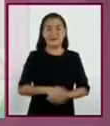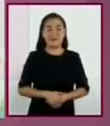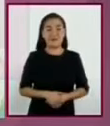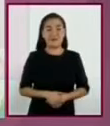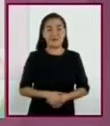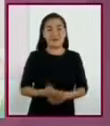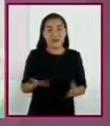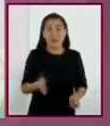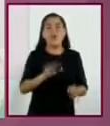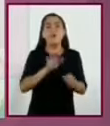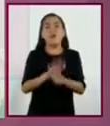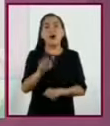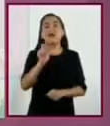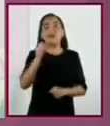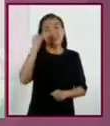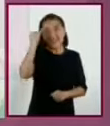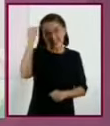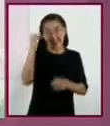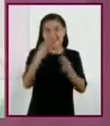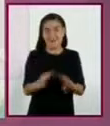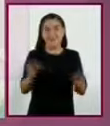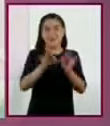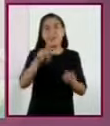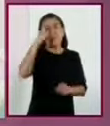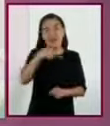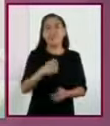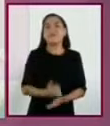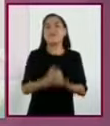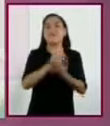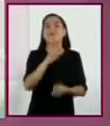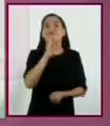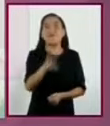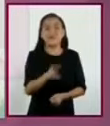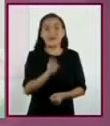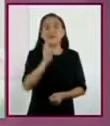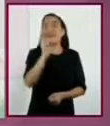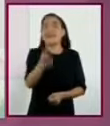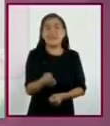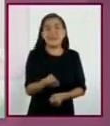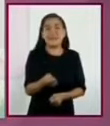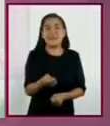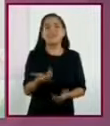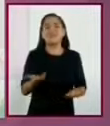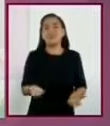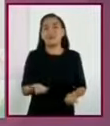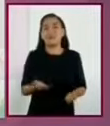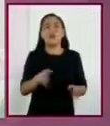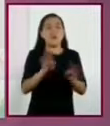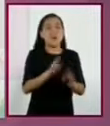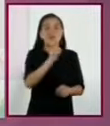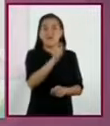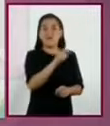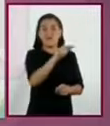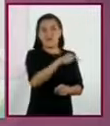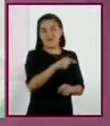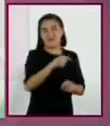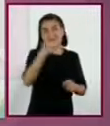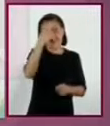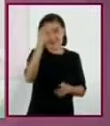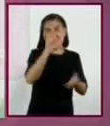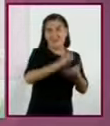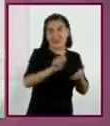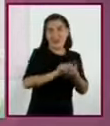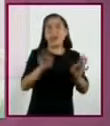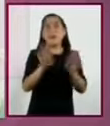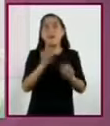Si subrayamos las ideas que nos ayudan a responder qué es lo más importante o qué nos quiere decir el autor en el